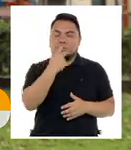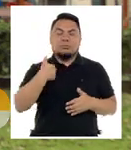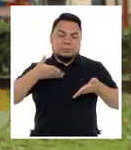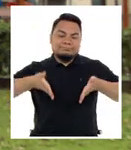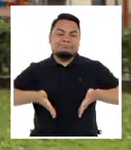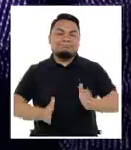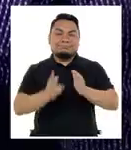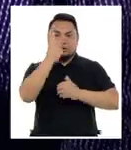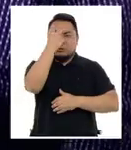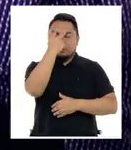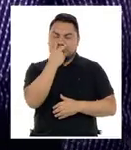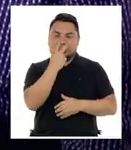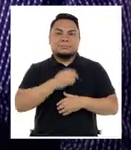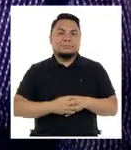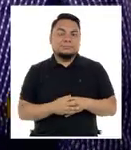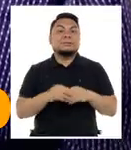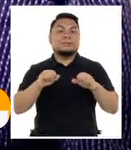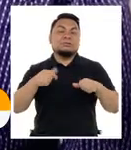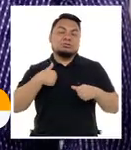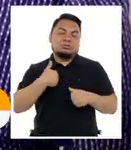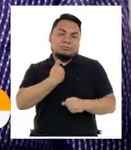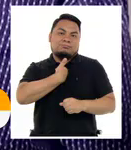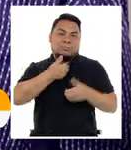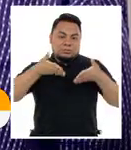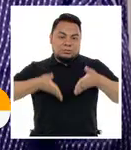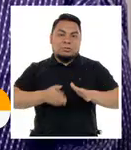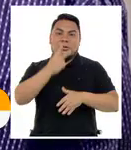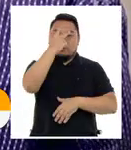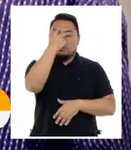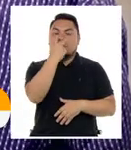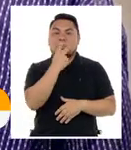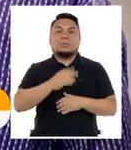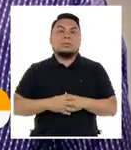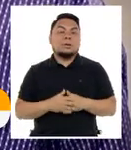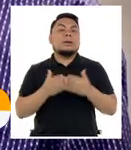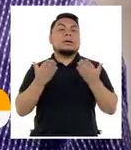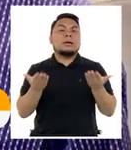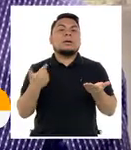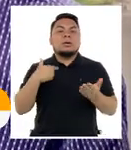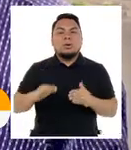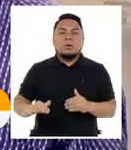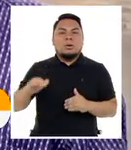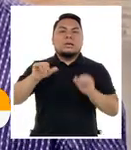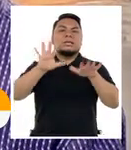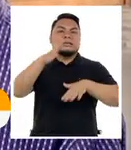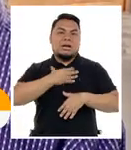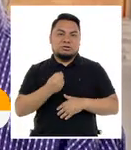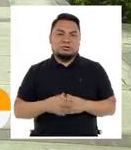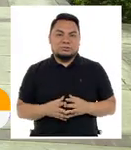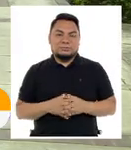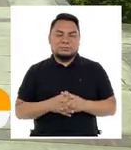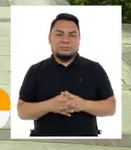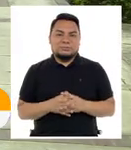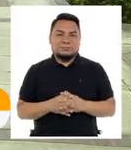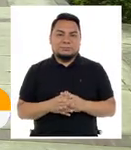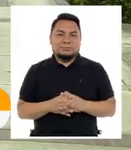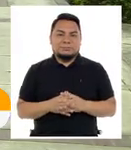ceguera de nacimiento, es decir, nací con glaucoma y vi un poco hasta los 15 años.